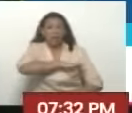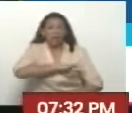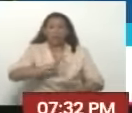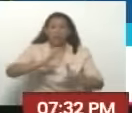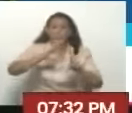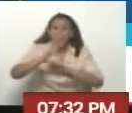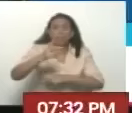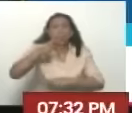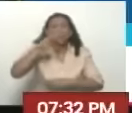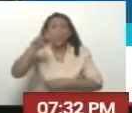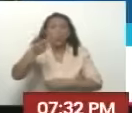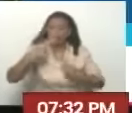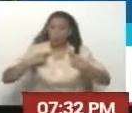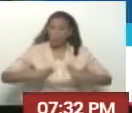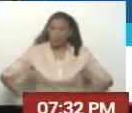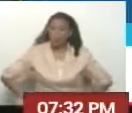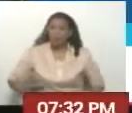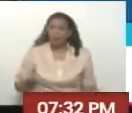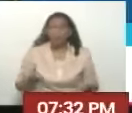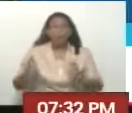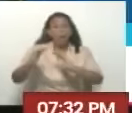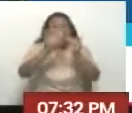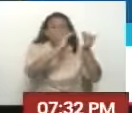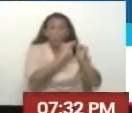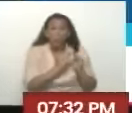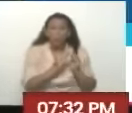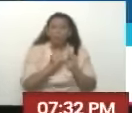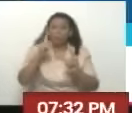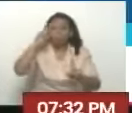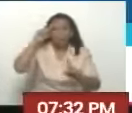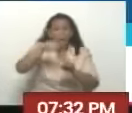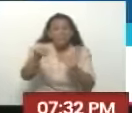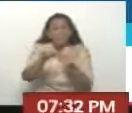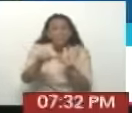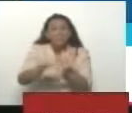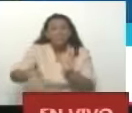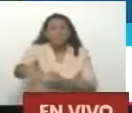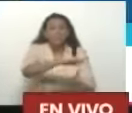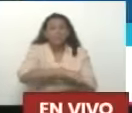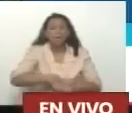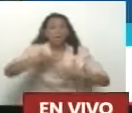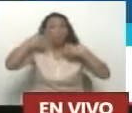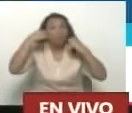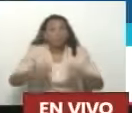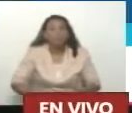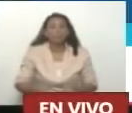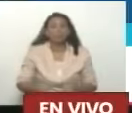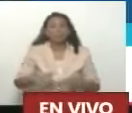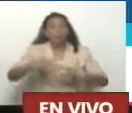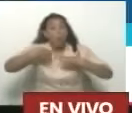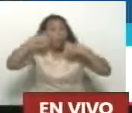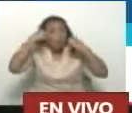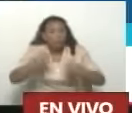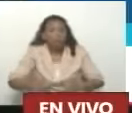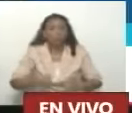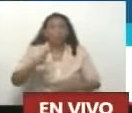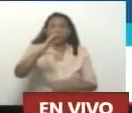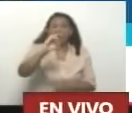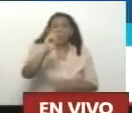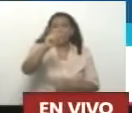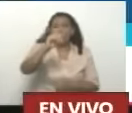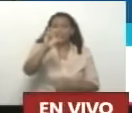Políticas Humanas Comunitarias Vecinales Consolidar Consolidar Consolidar Consolidar